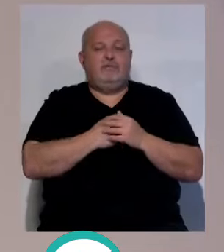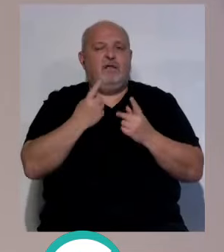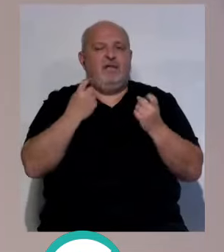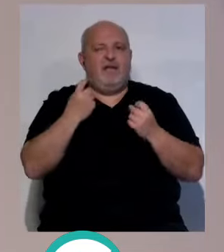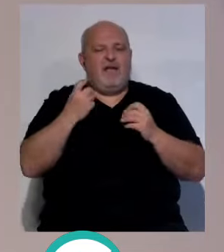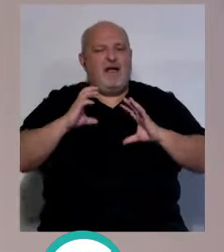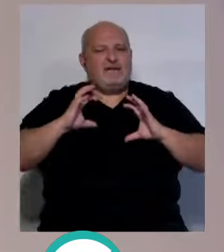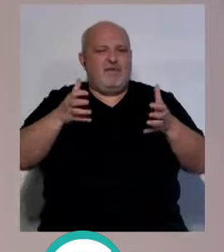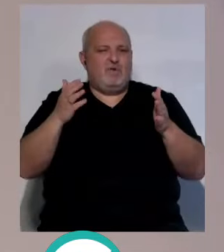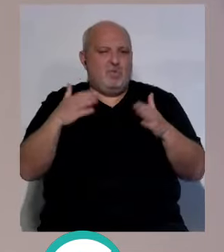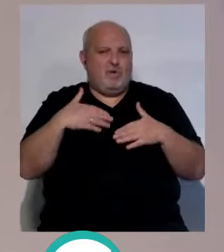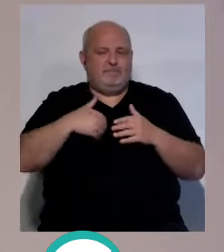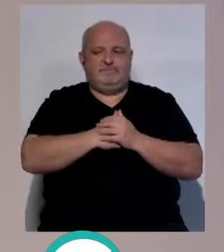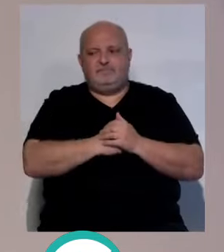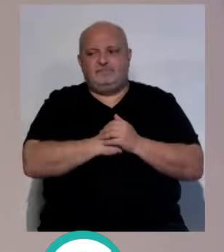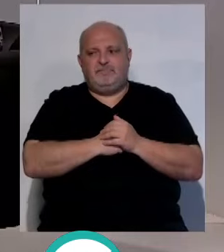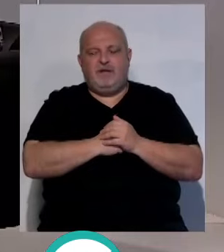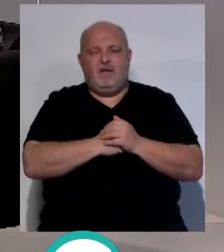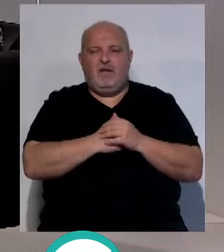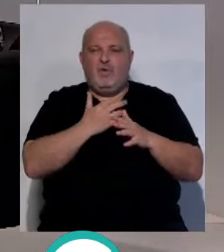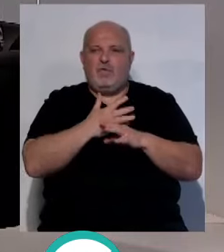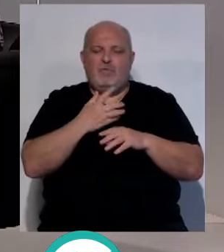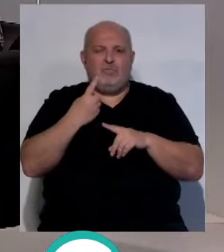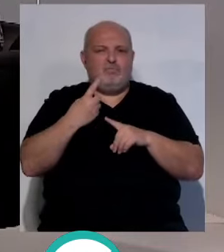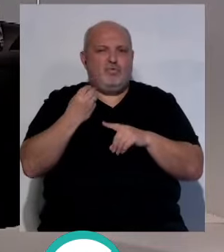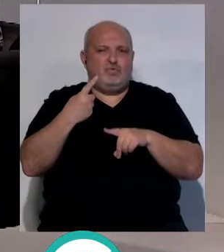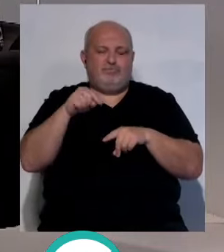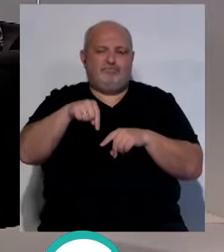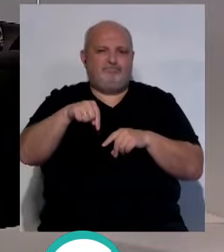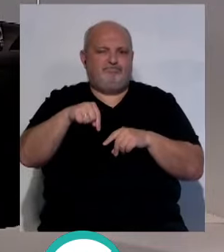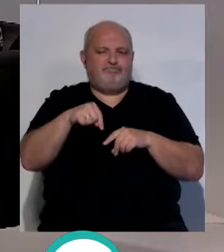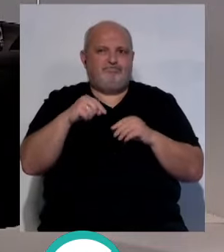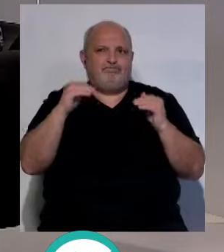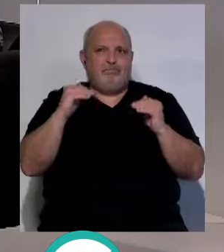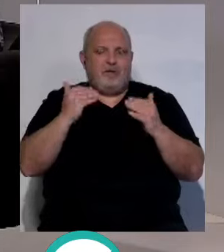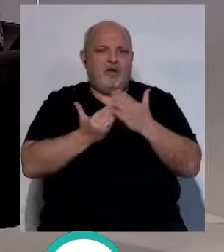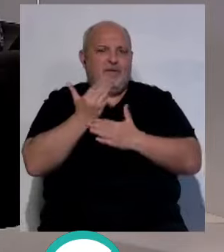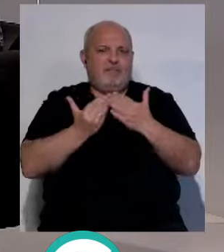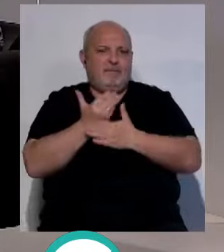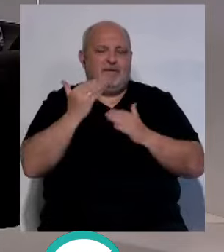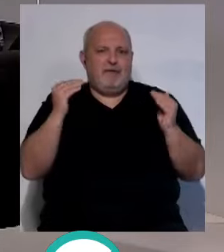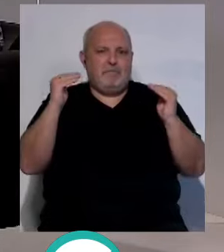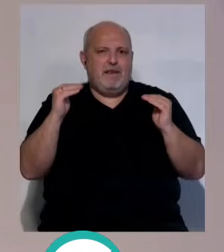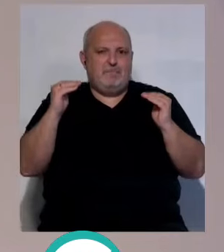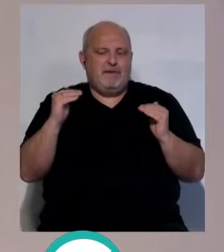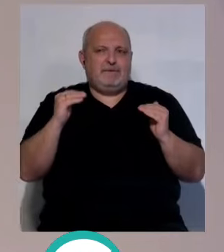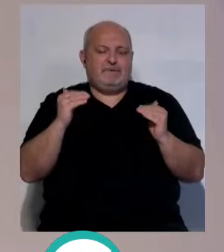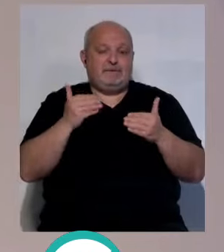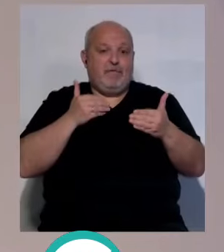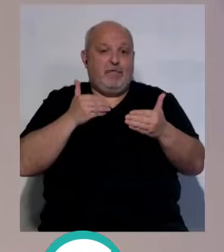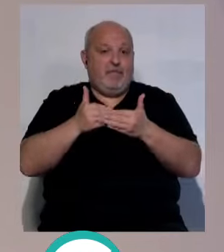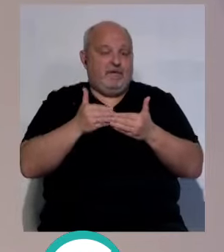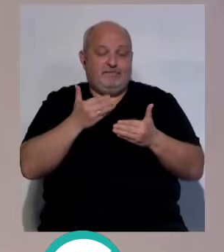faltó esa agresividad que necesita el equipo. Nos estamos jugando mucho, y cada vez van quedando menos jornadas, y creo que eso